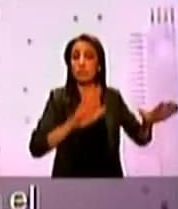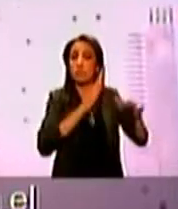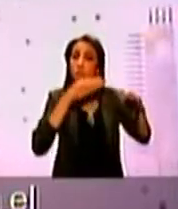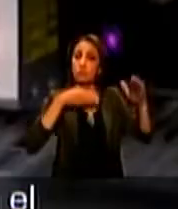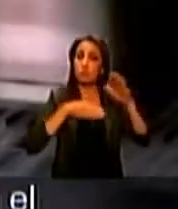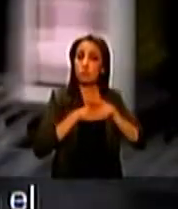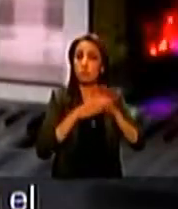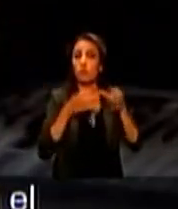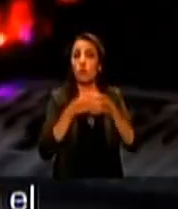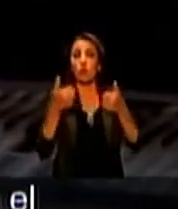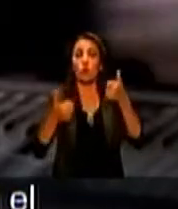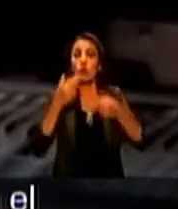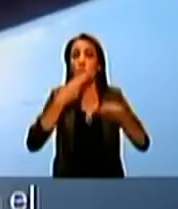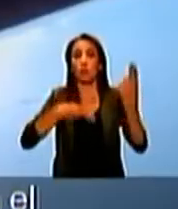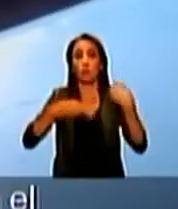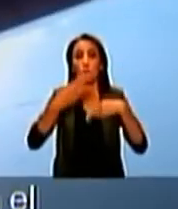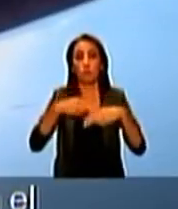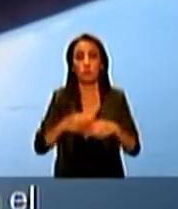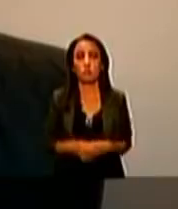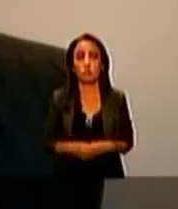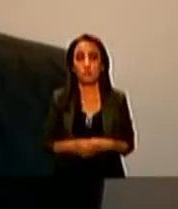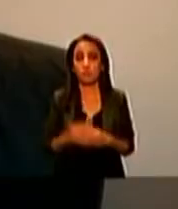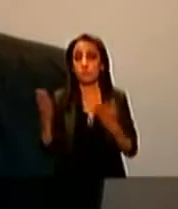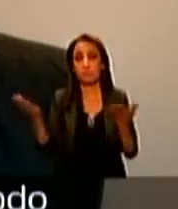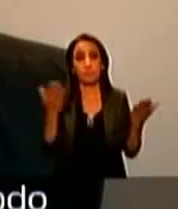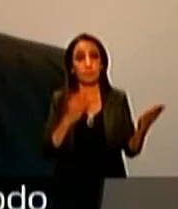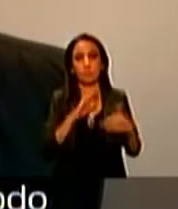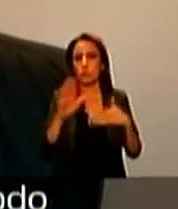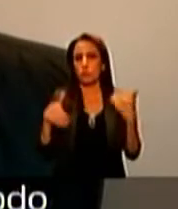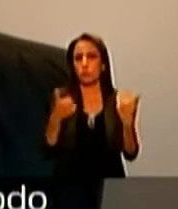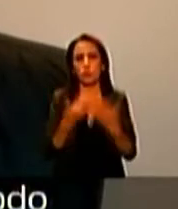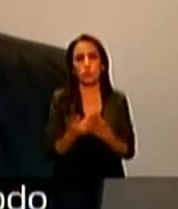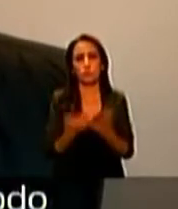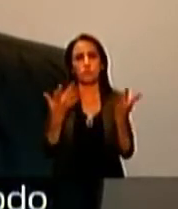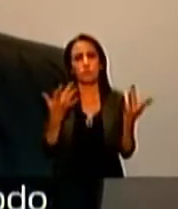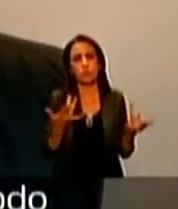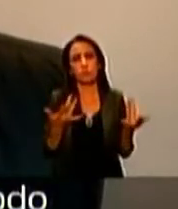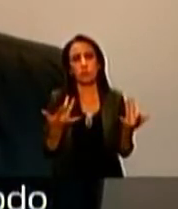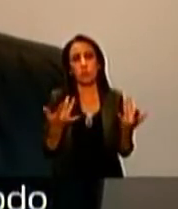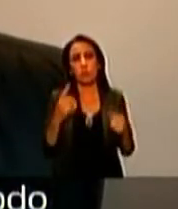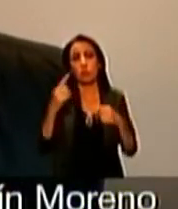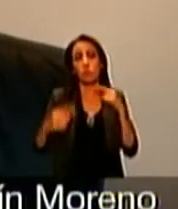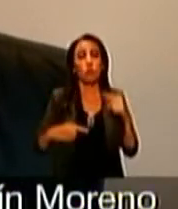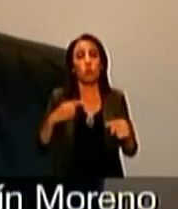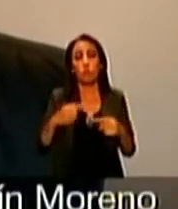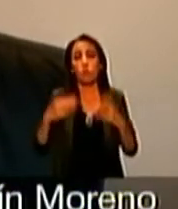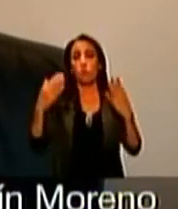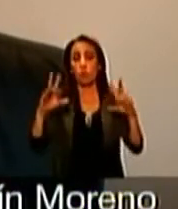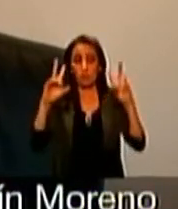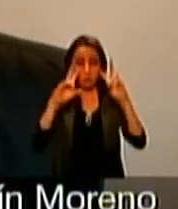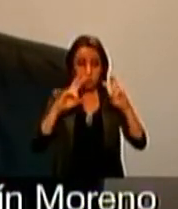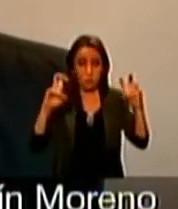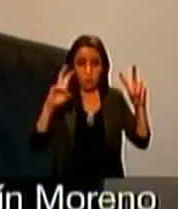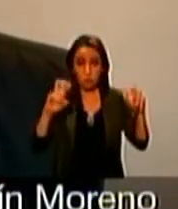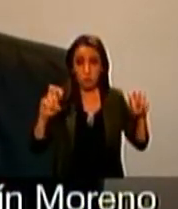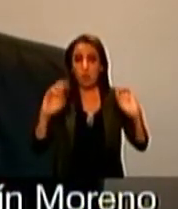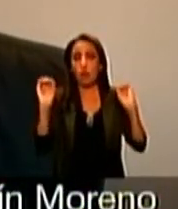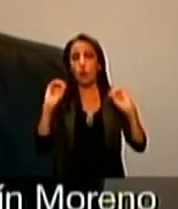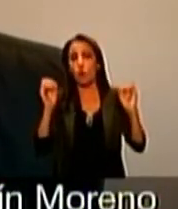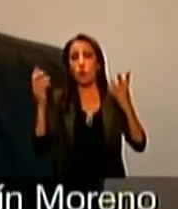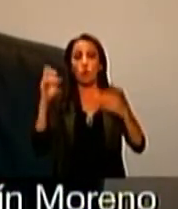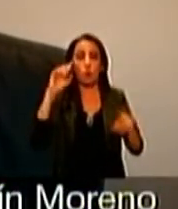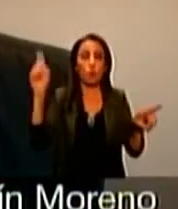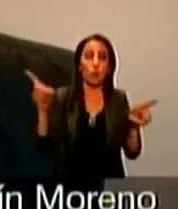consecuente inserción en el flujo de comercio mundial. Esto es algo que está esperando todo el sector privado, toda vez que lo que el presidente